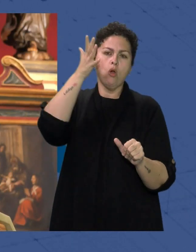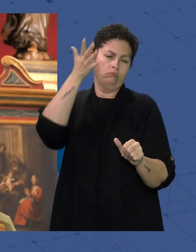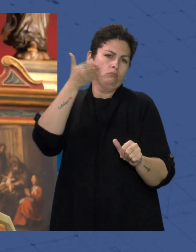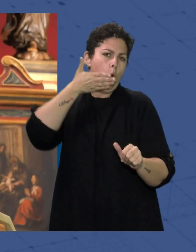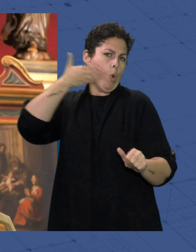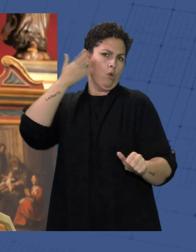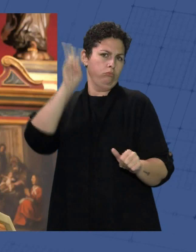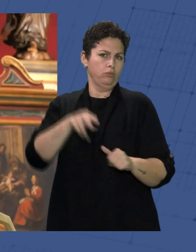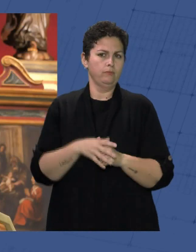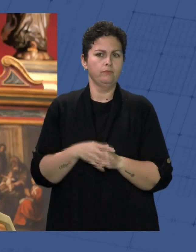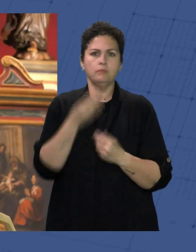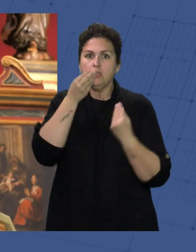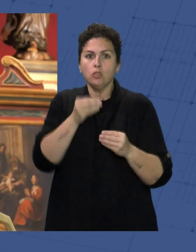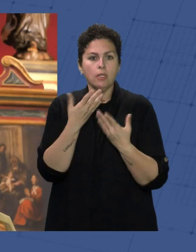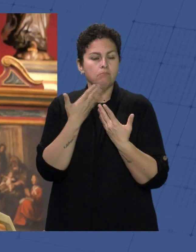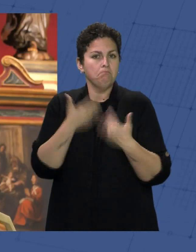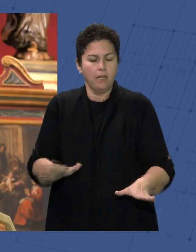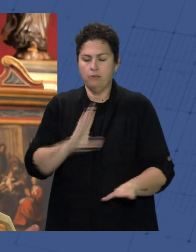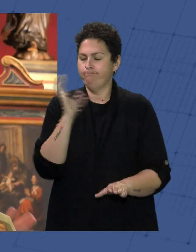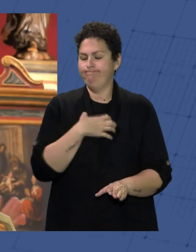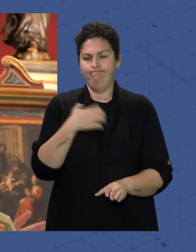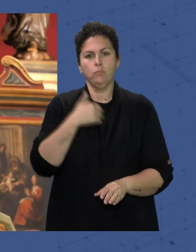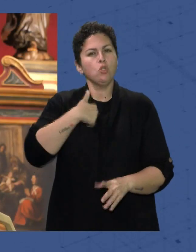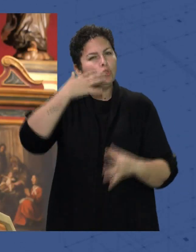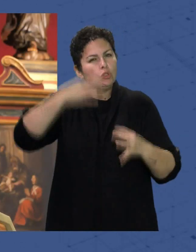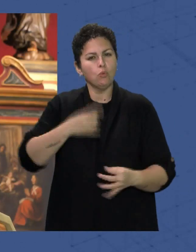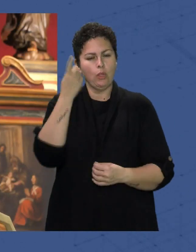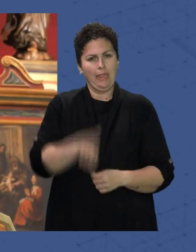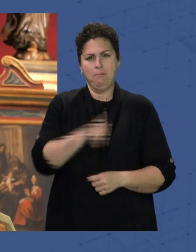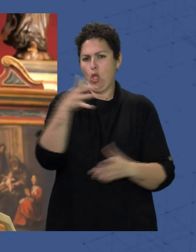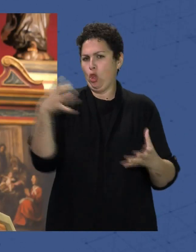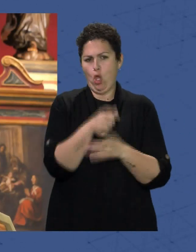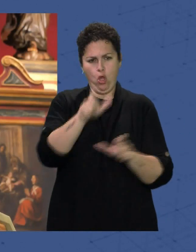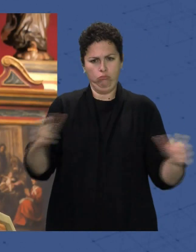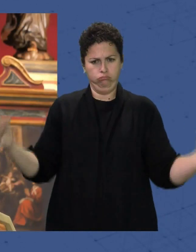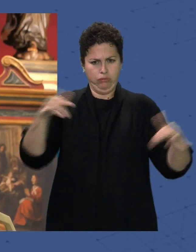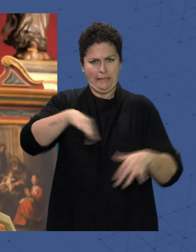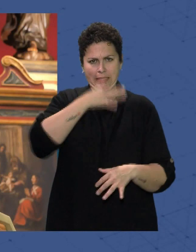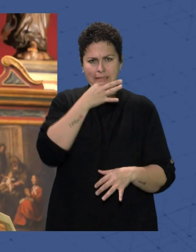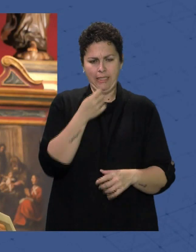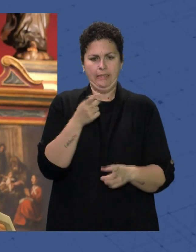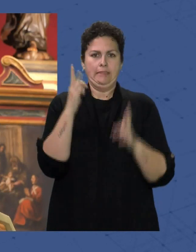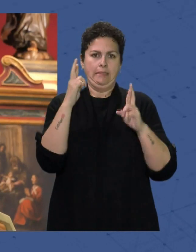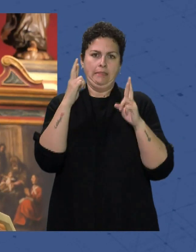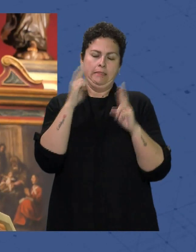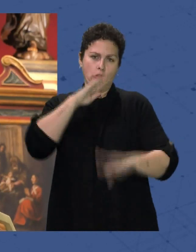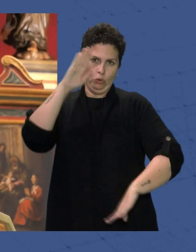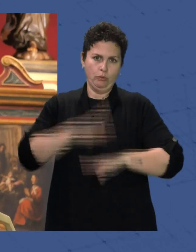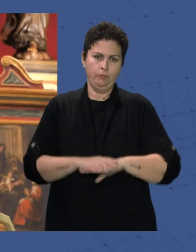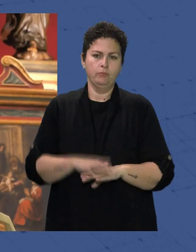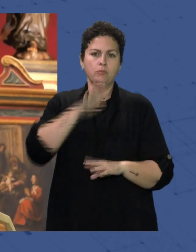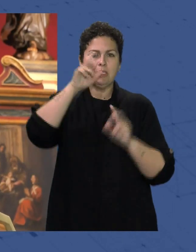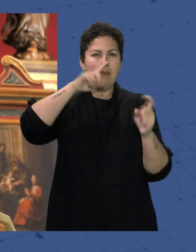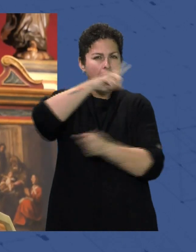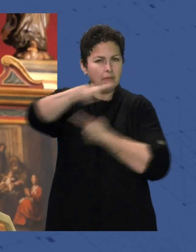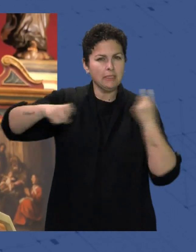Eso es lo que yo, y estoy segura que todos los que estamos aquí esta tarde esperamos Porque los aniversarios